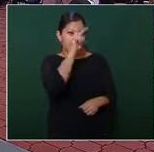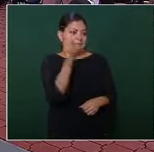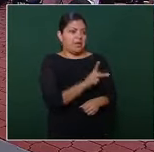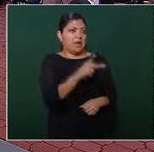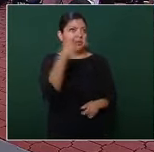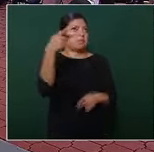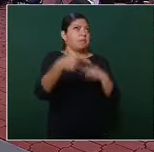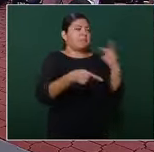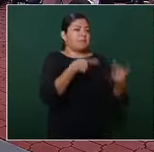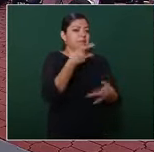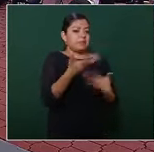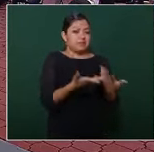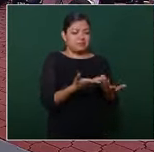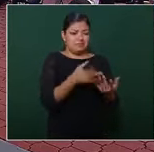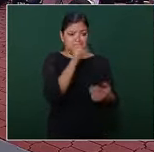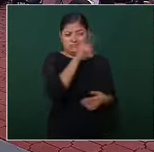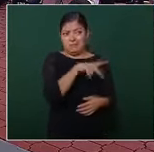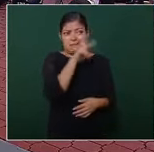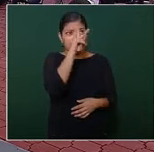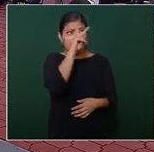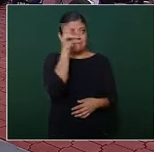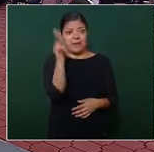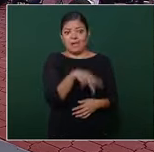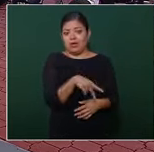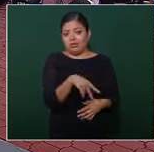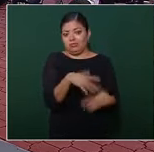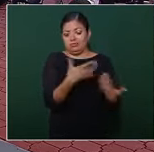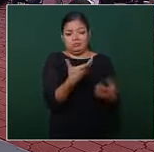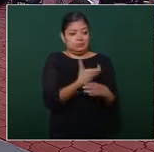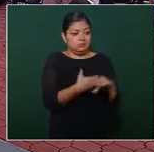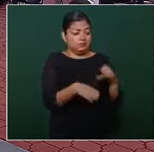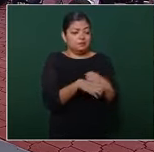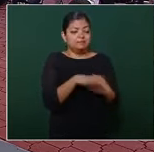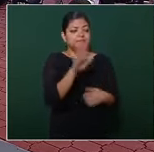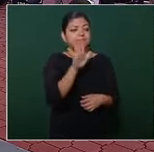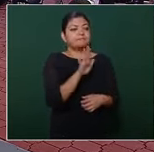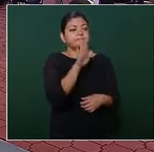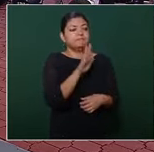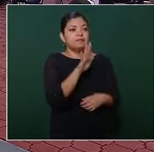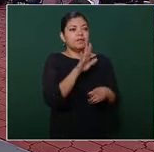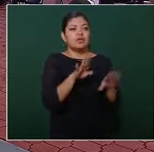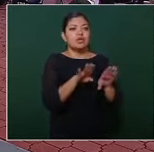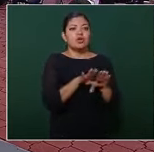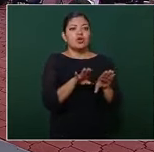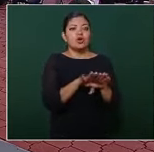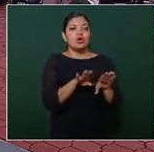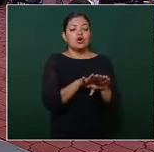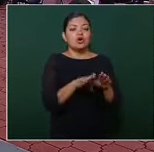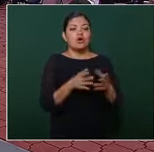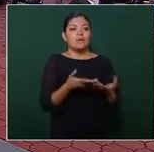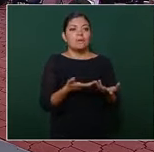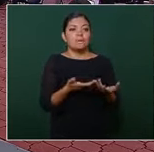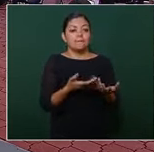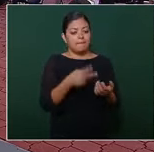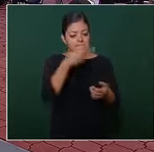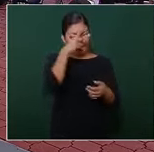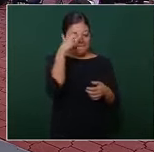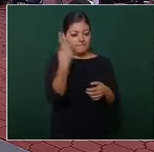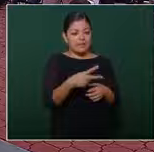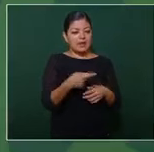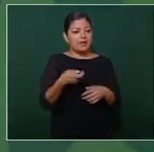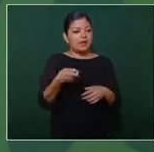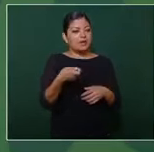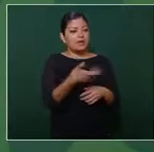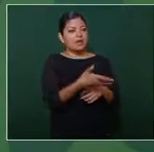mucho mucho muy mal como si este México fuese